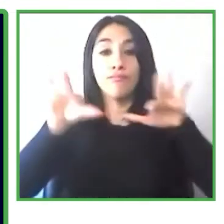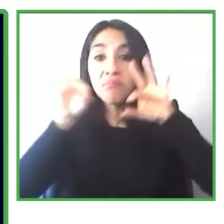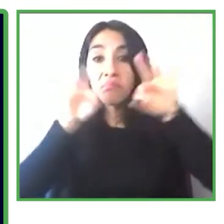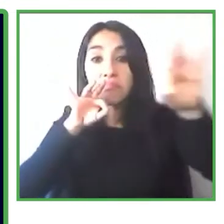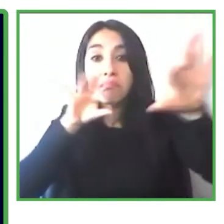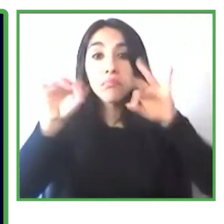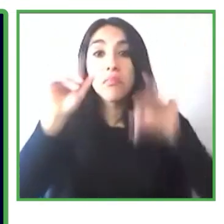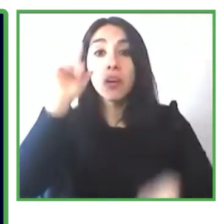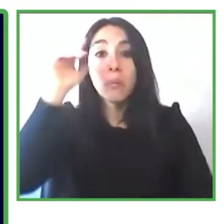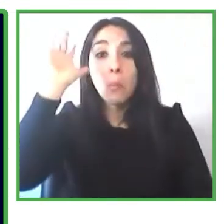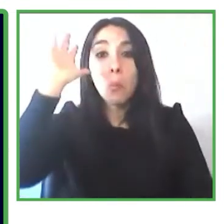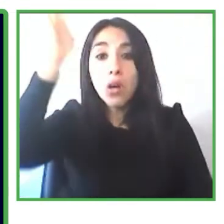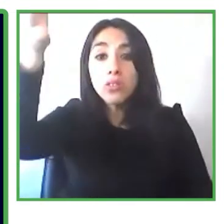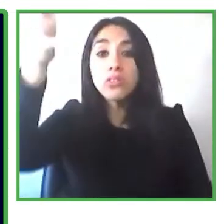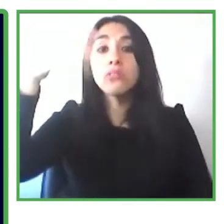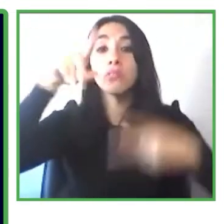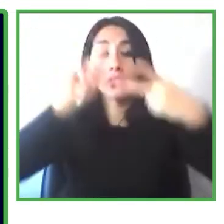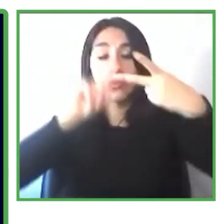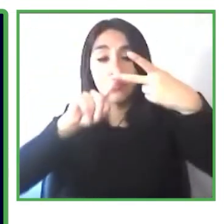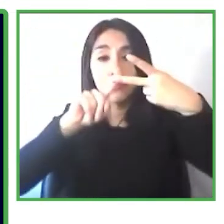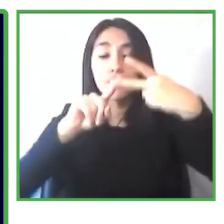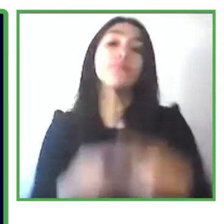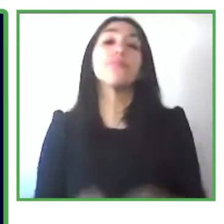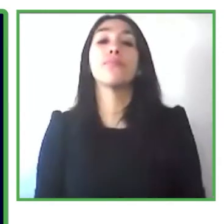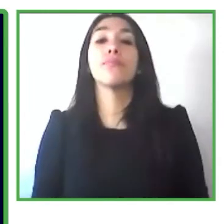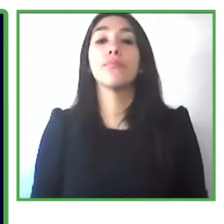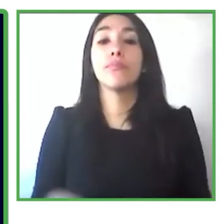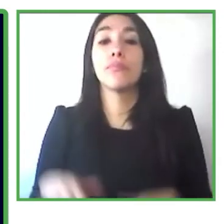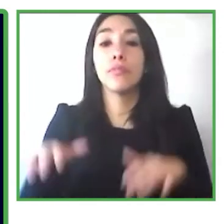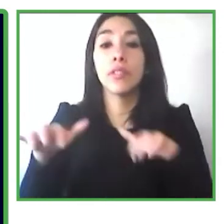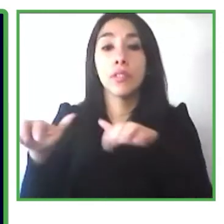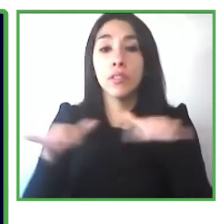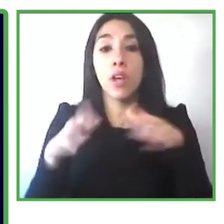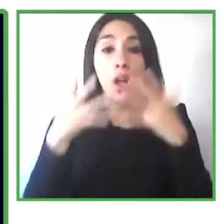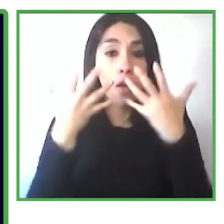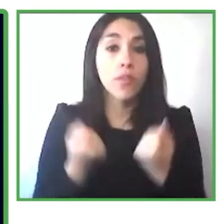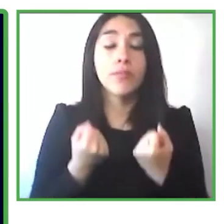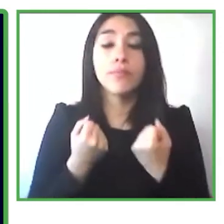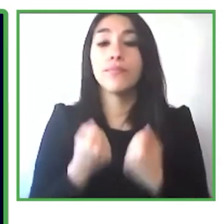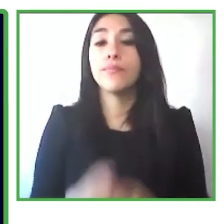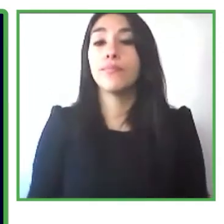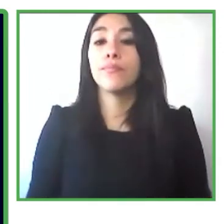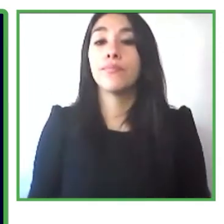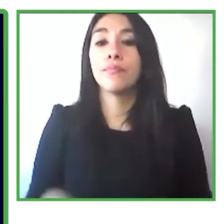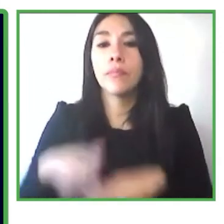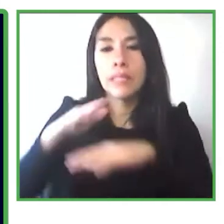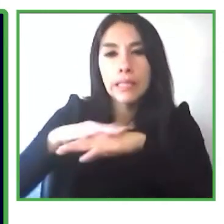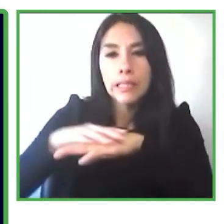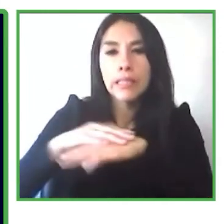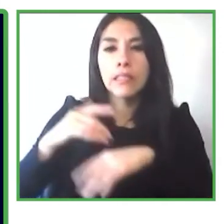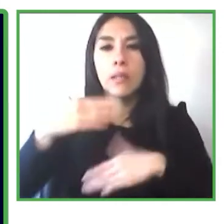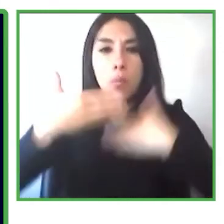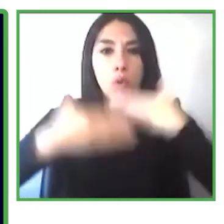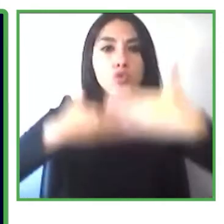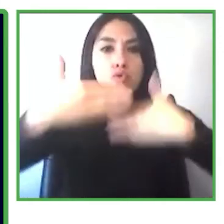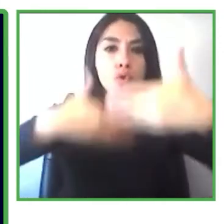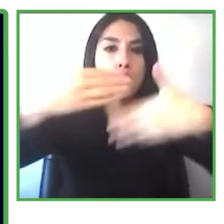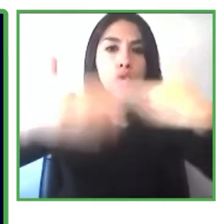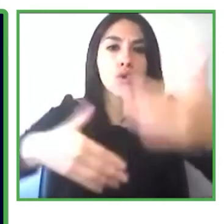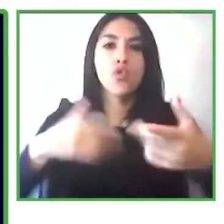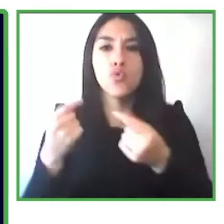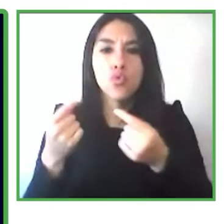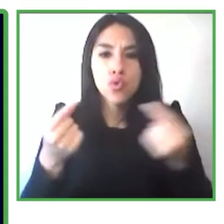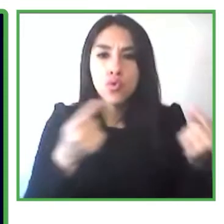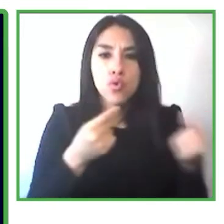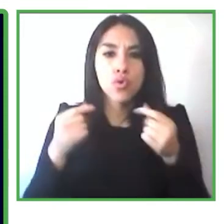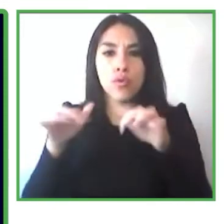y de SUMA El proceso se realiza en línea y es completamente gratuito Las empresas postulantes deben